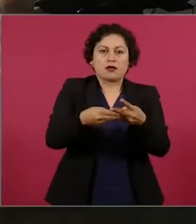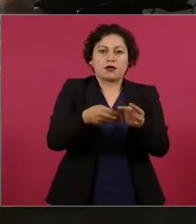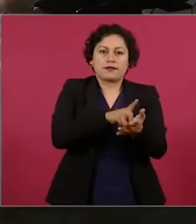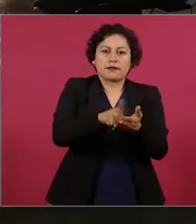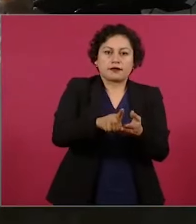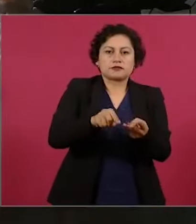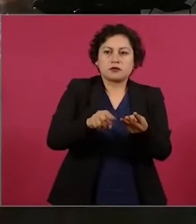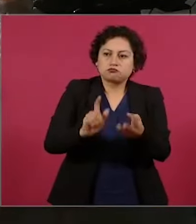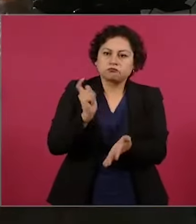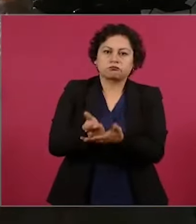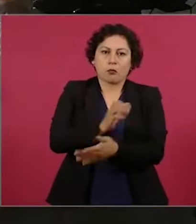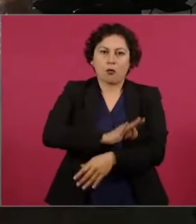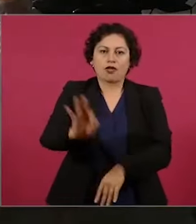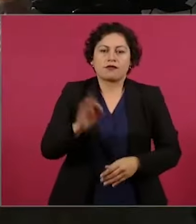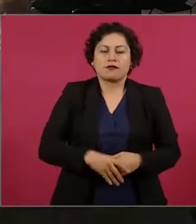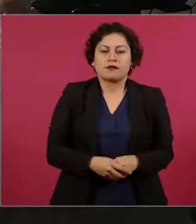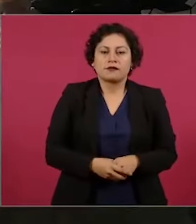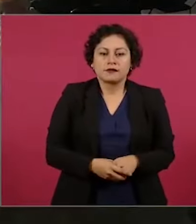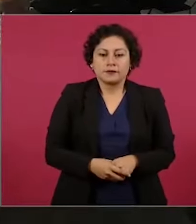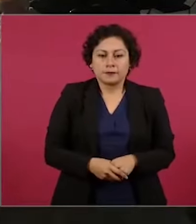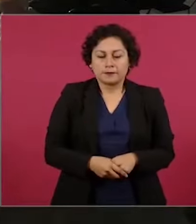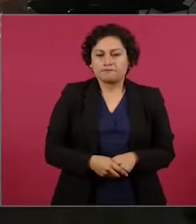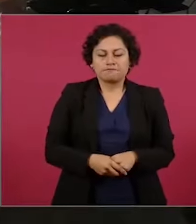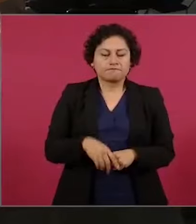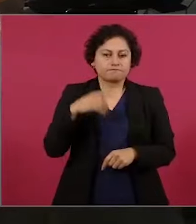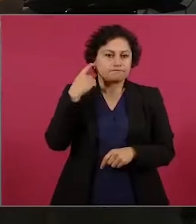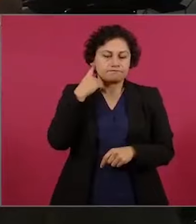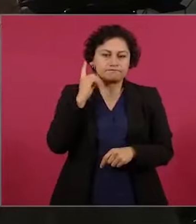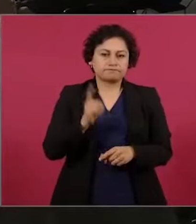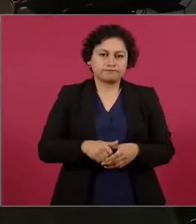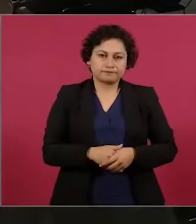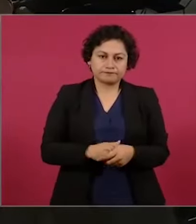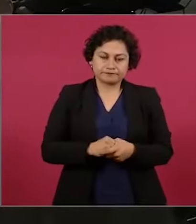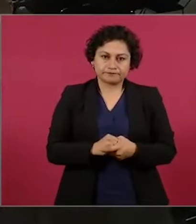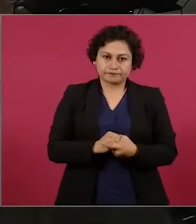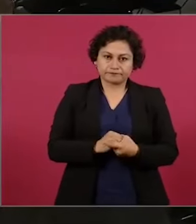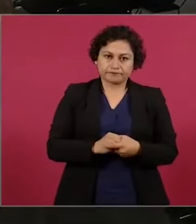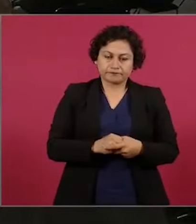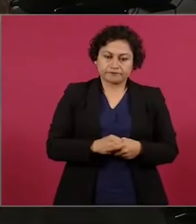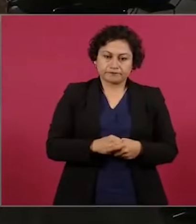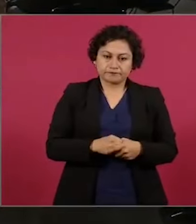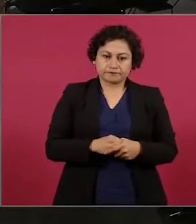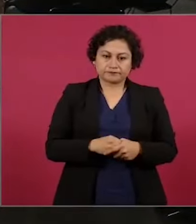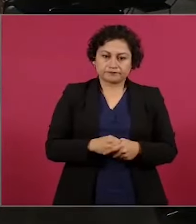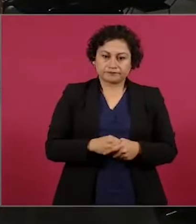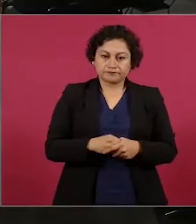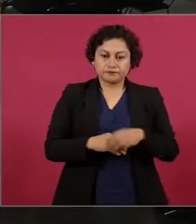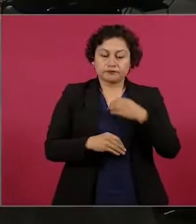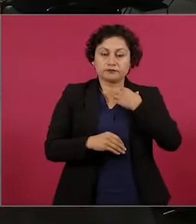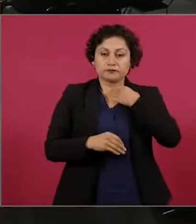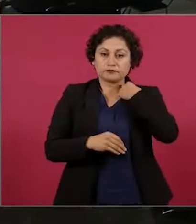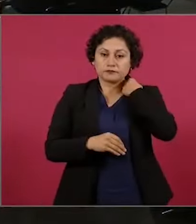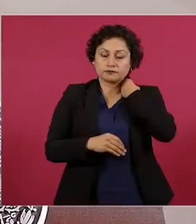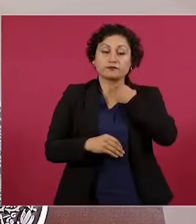periodistas no tienen acceso a la vivienda a través de este seguro que se hizo para periodistas independientes? Así es. Una de